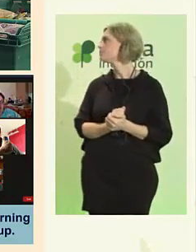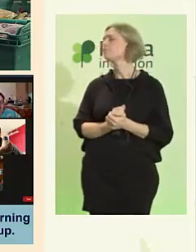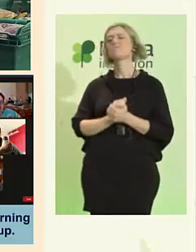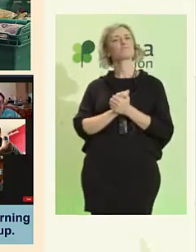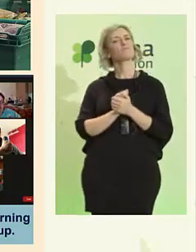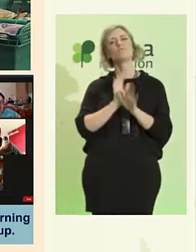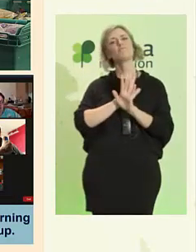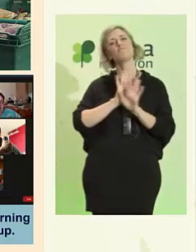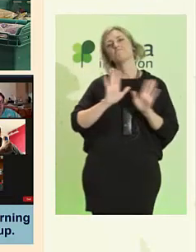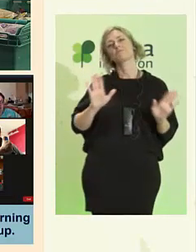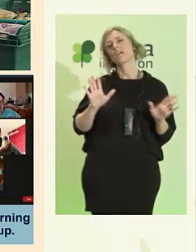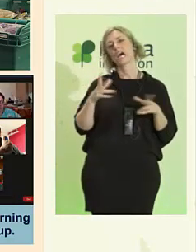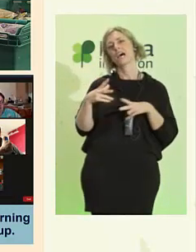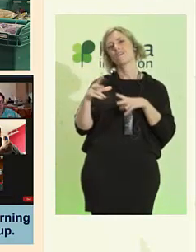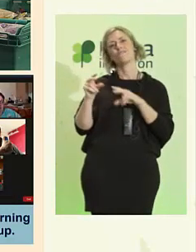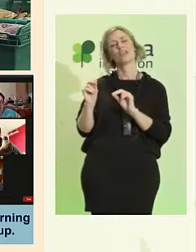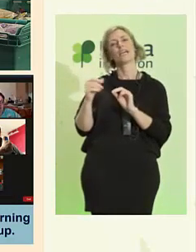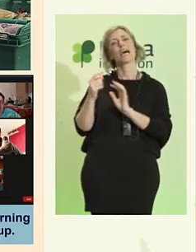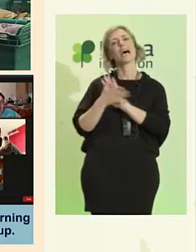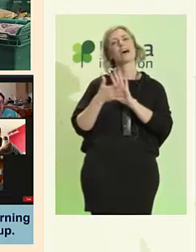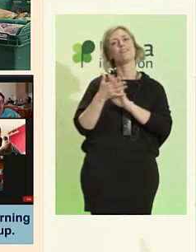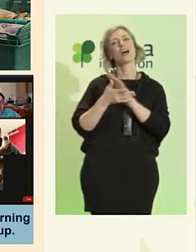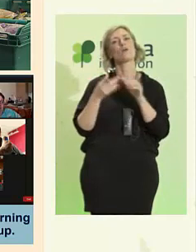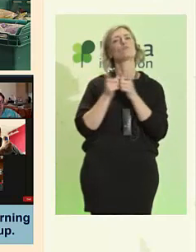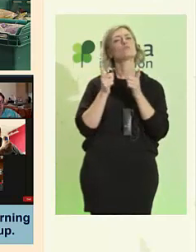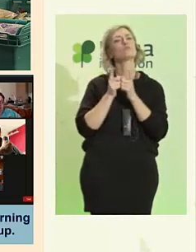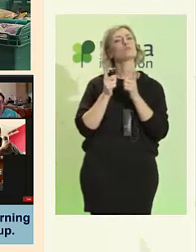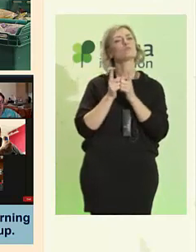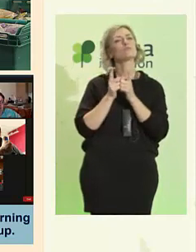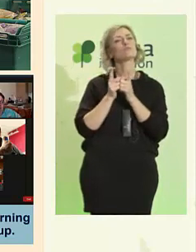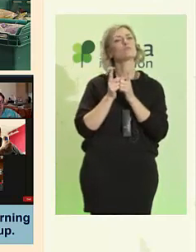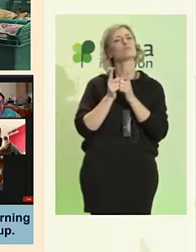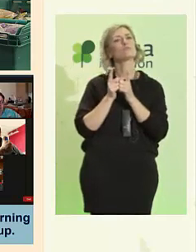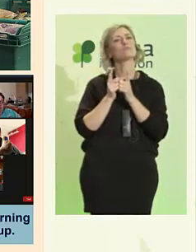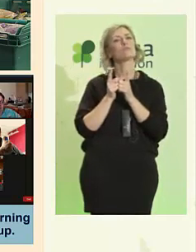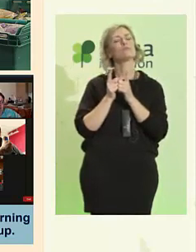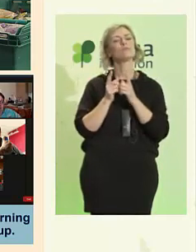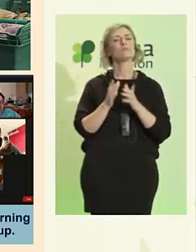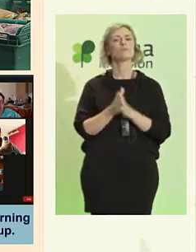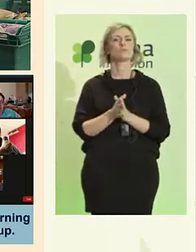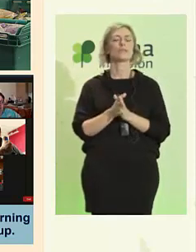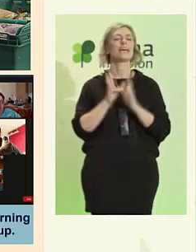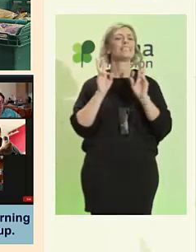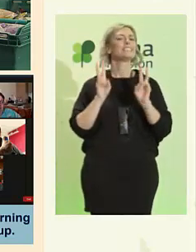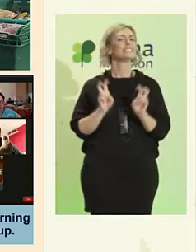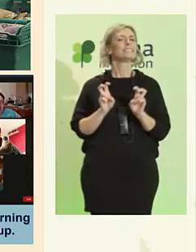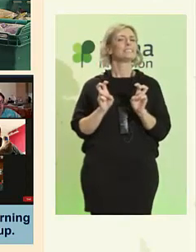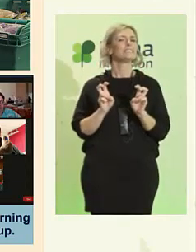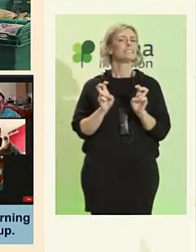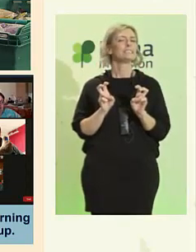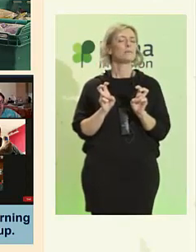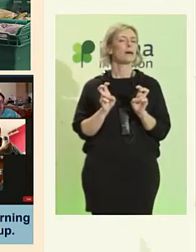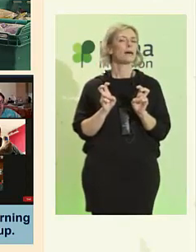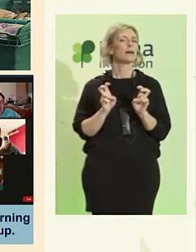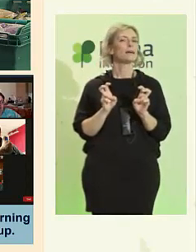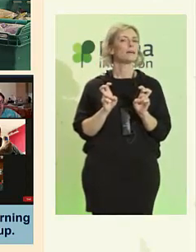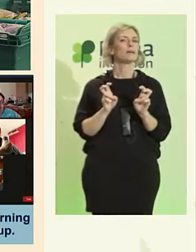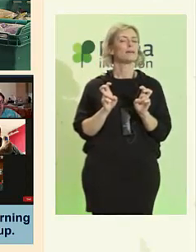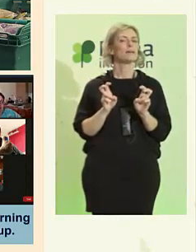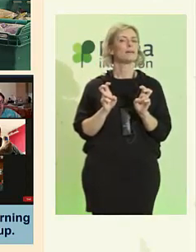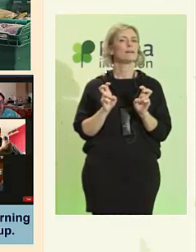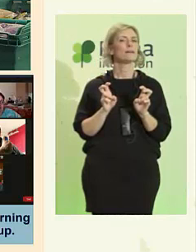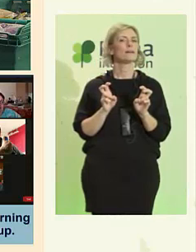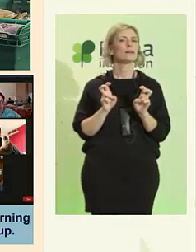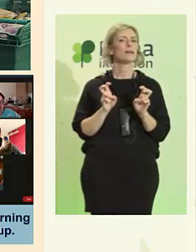Voy a concluir hablando brevemente acerca de algunas de las